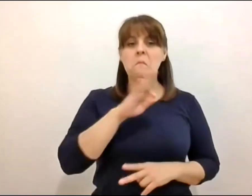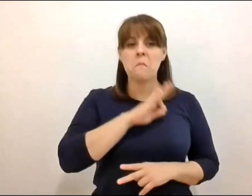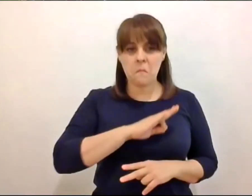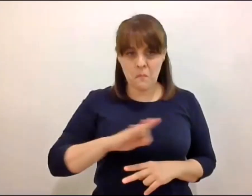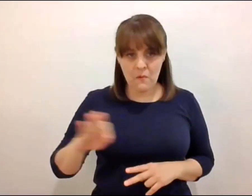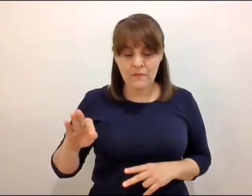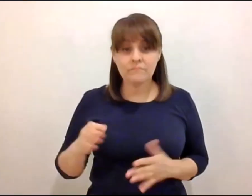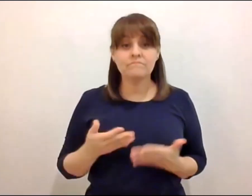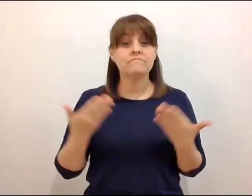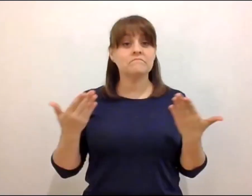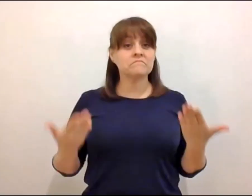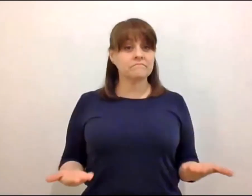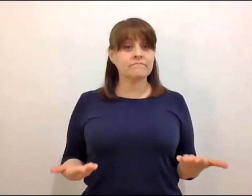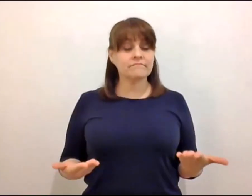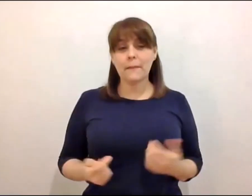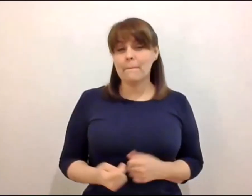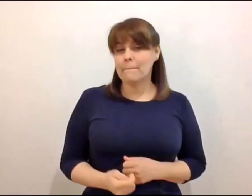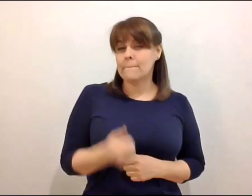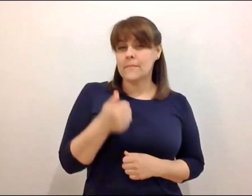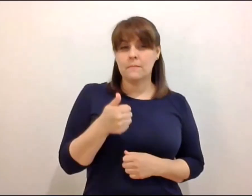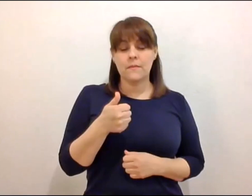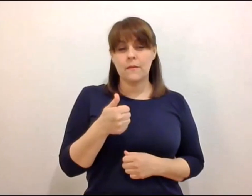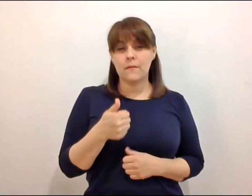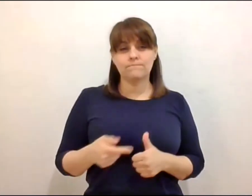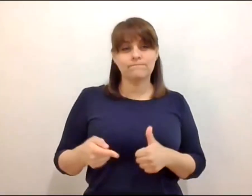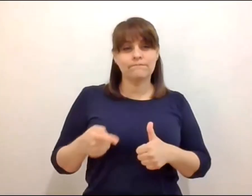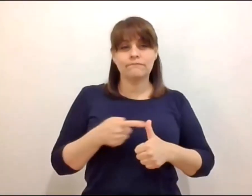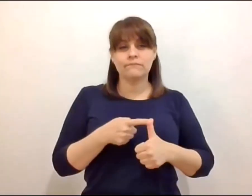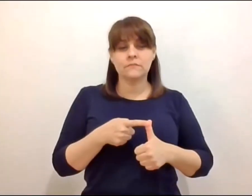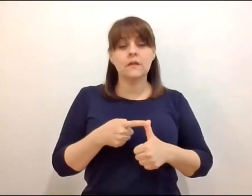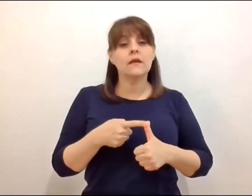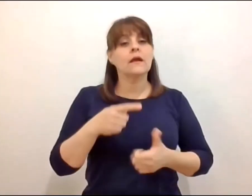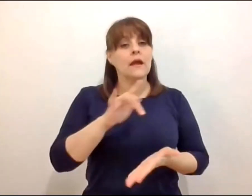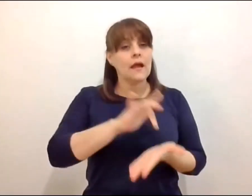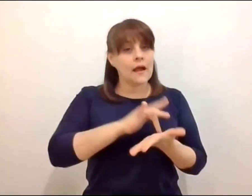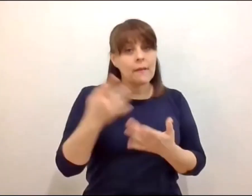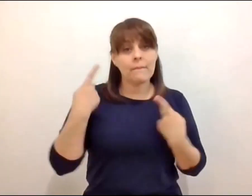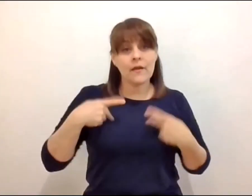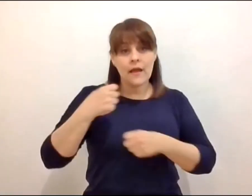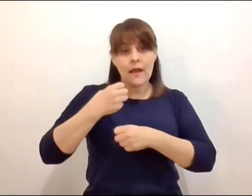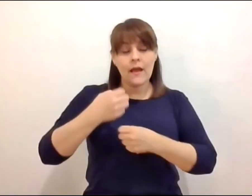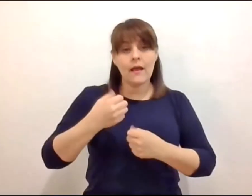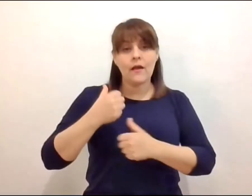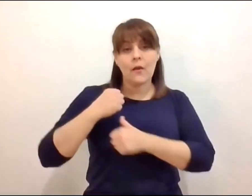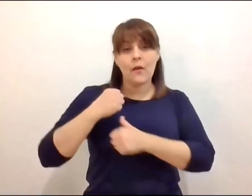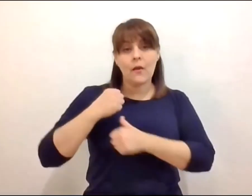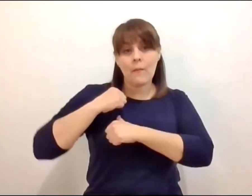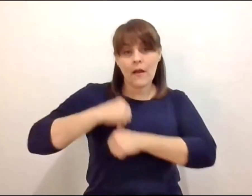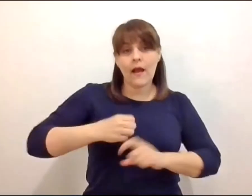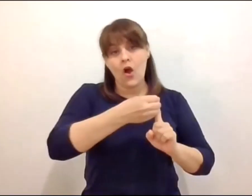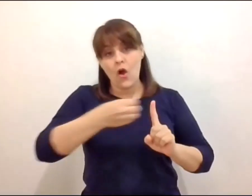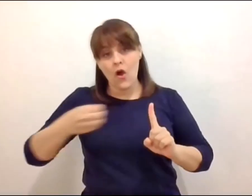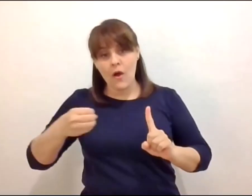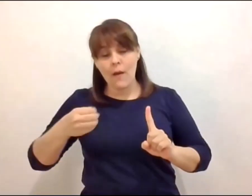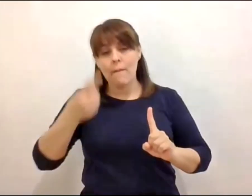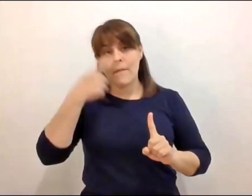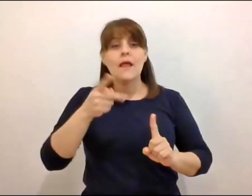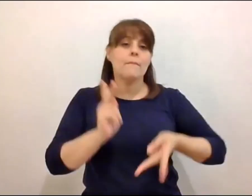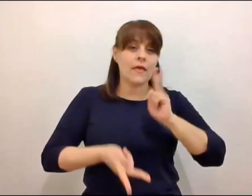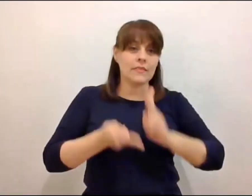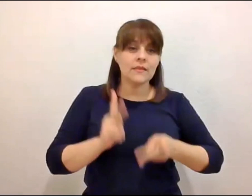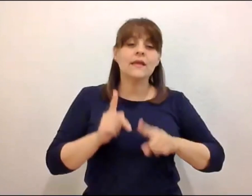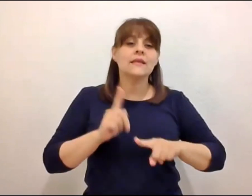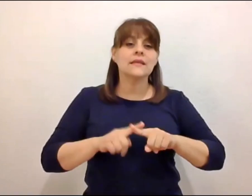Entonces, primero, sobre todo, agradecer a los organizadores de este conservatorio, que es obviamente la CEP